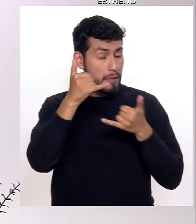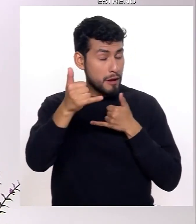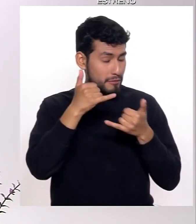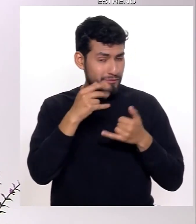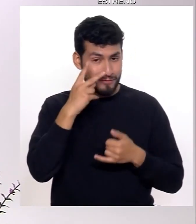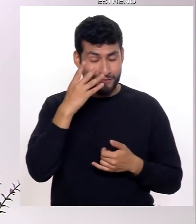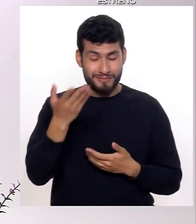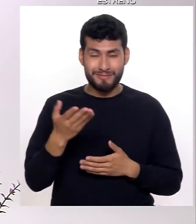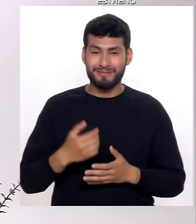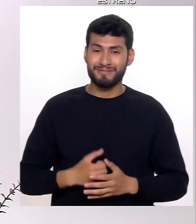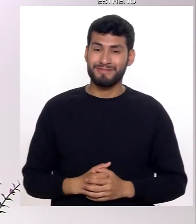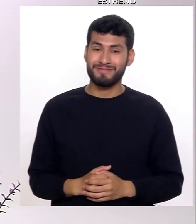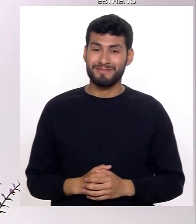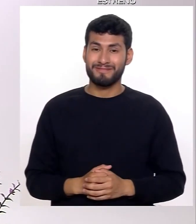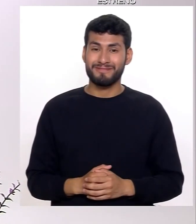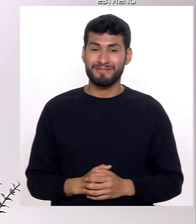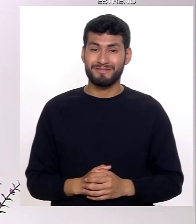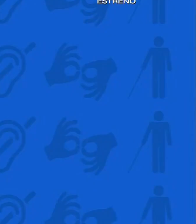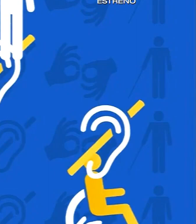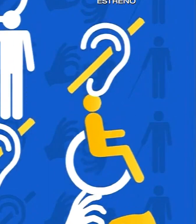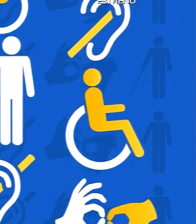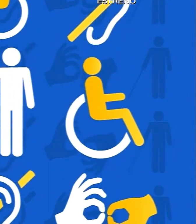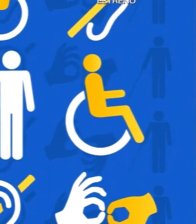telefónicas. Vamos con esta nota.